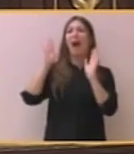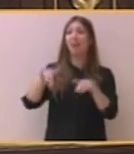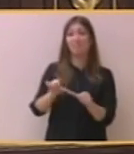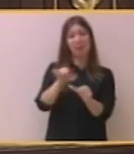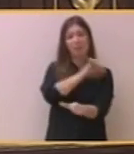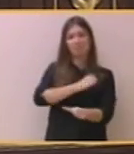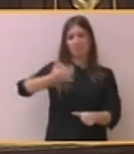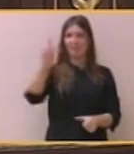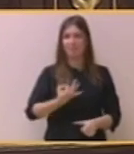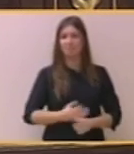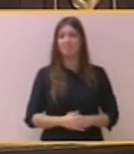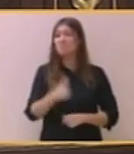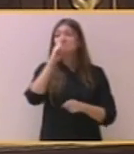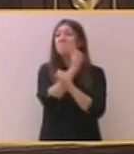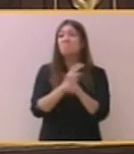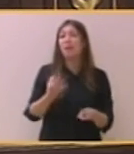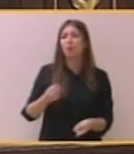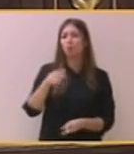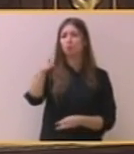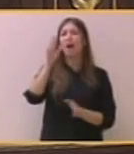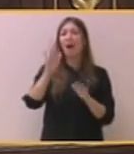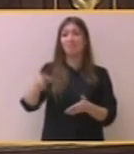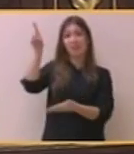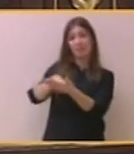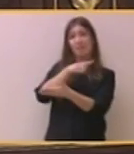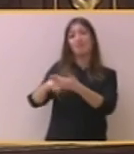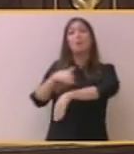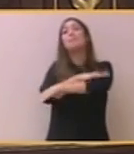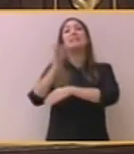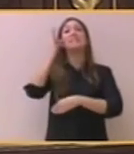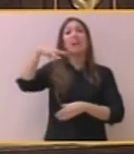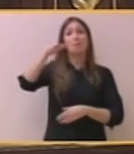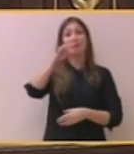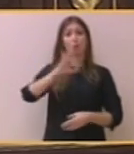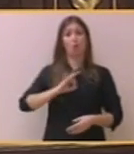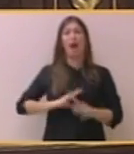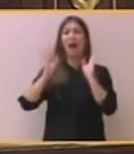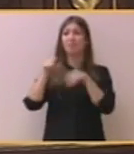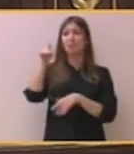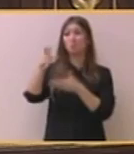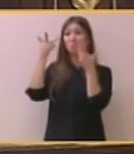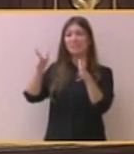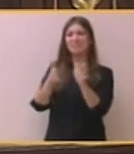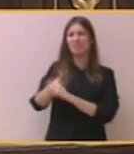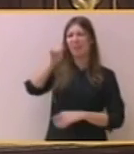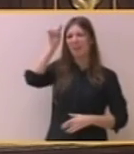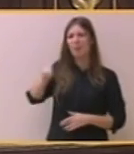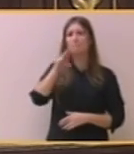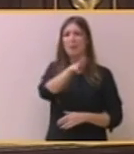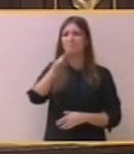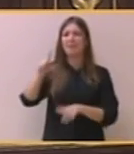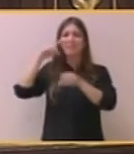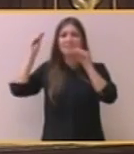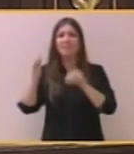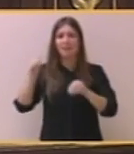lo que es peor, al verse obligado a cesar a la ministra Mato, está usted apuntando directamente al Partido Popular, que aparece en el mismo auto